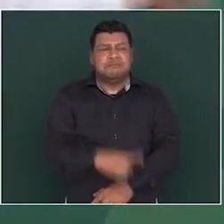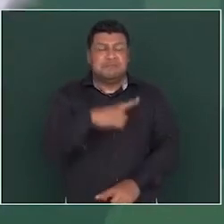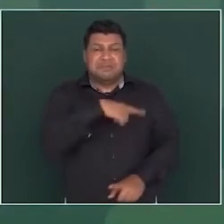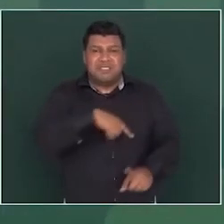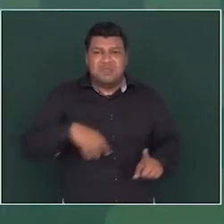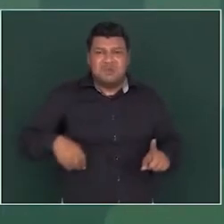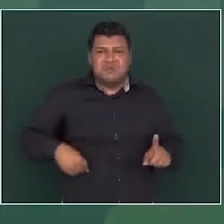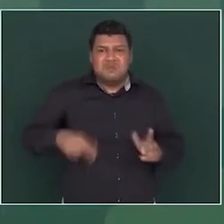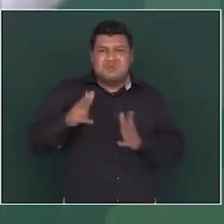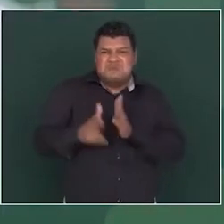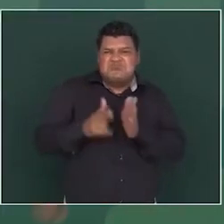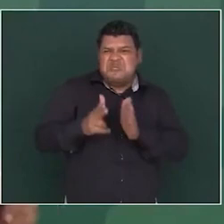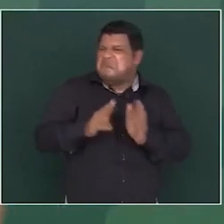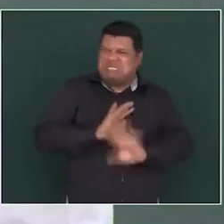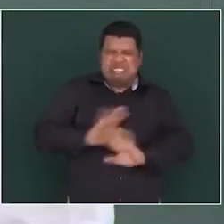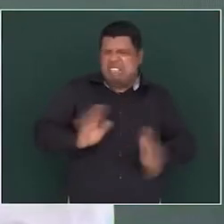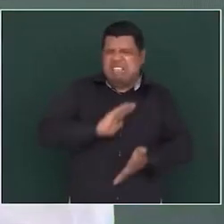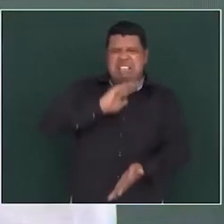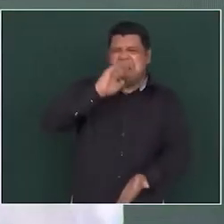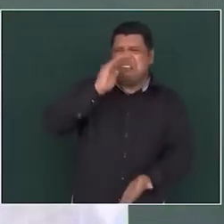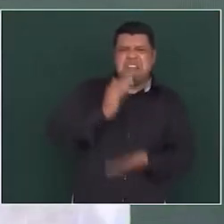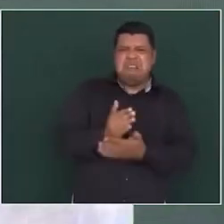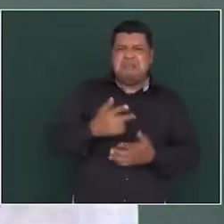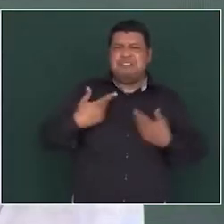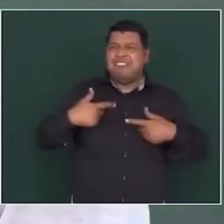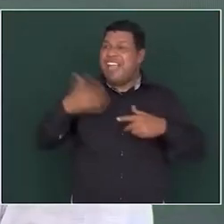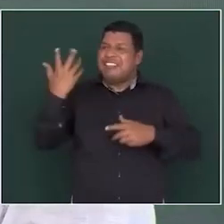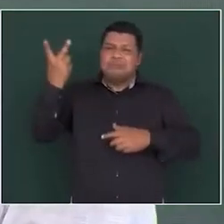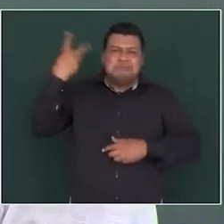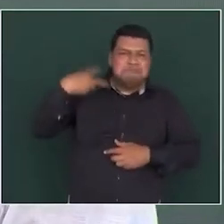acabó con los trenes de pasajeros